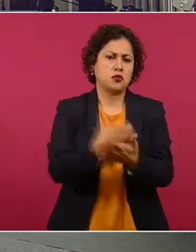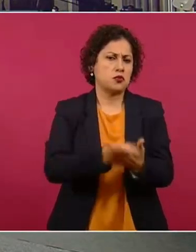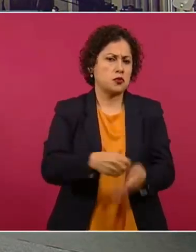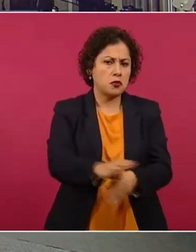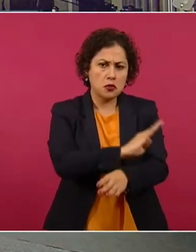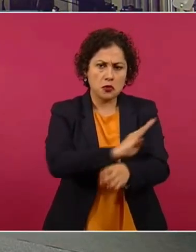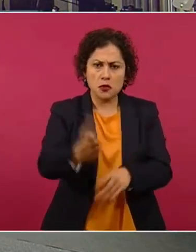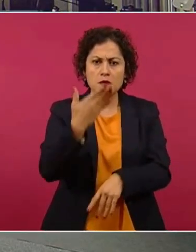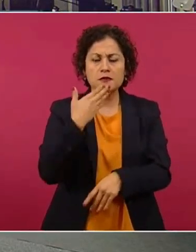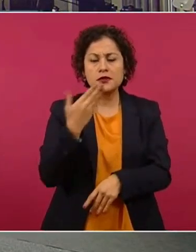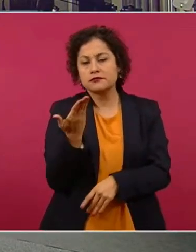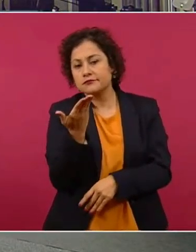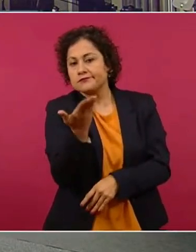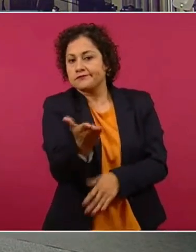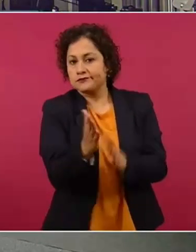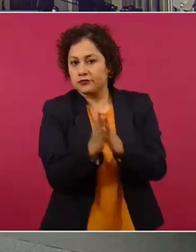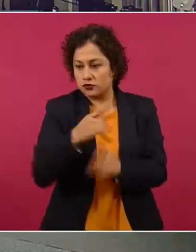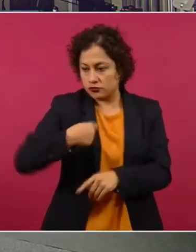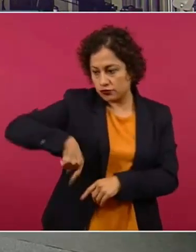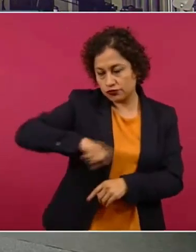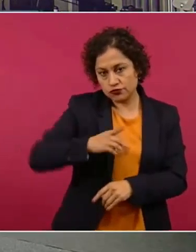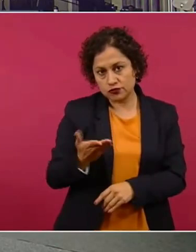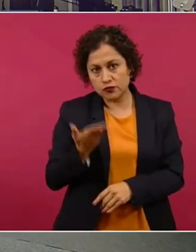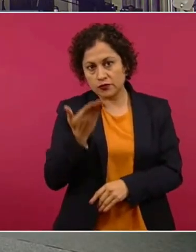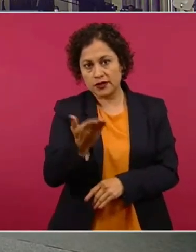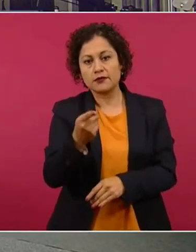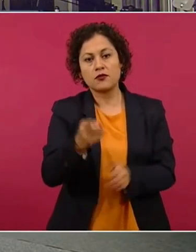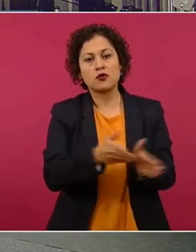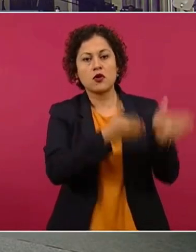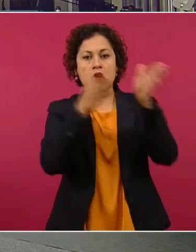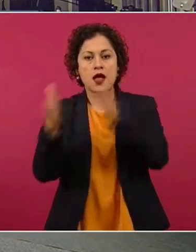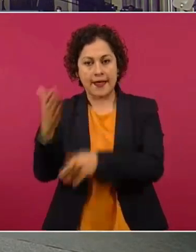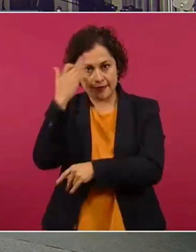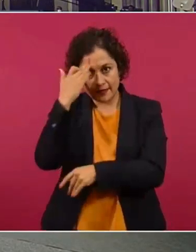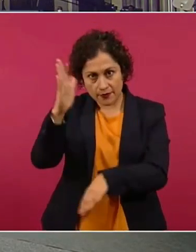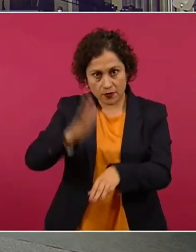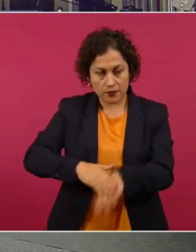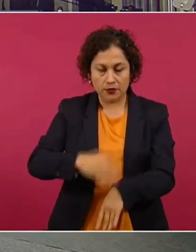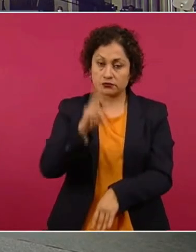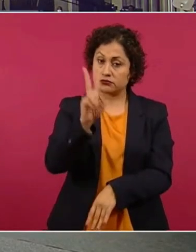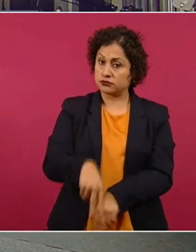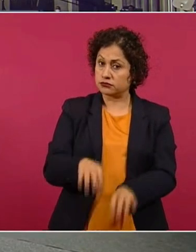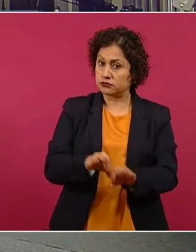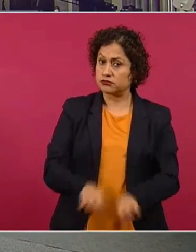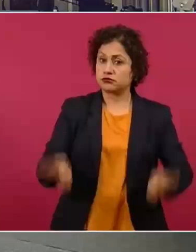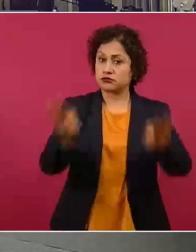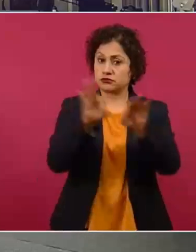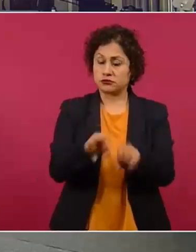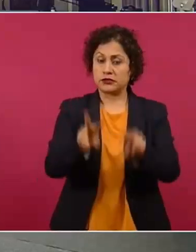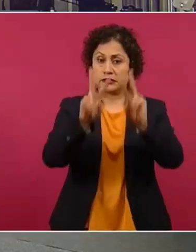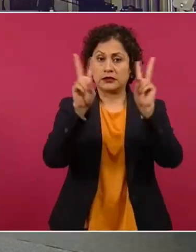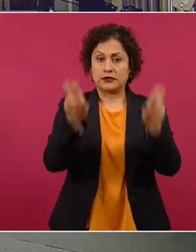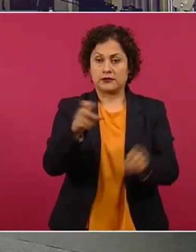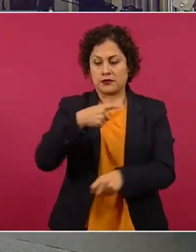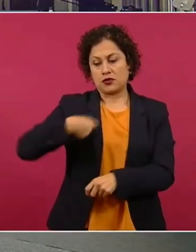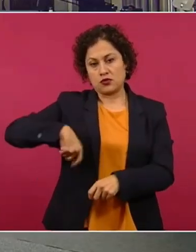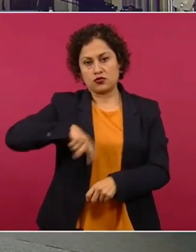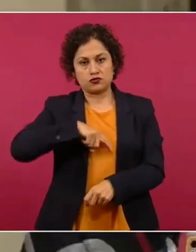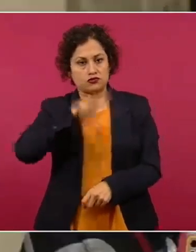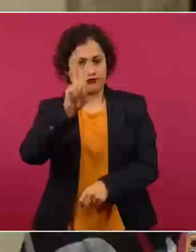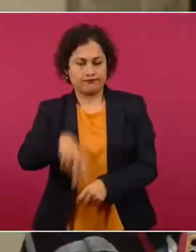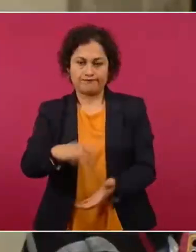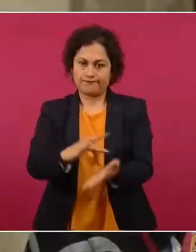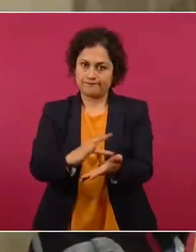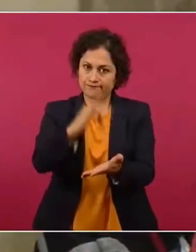se prolongue, señor presidente, es un asunto muy importante. Y mire, como le digo, somos agradecidos. Supe yo que usted